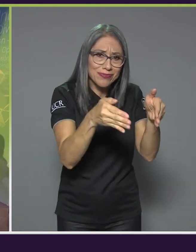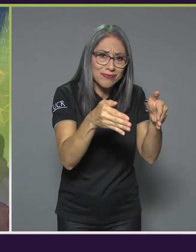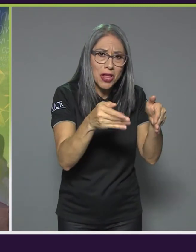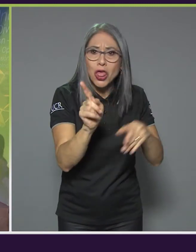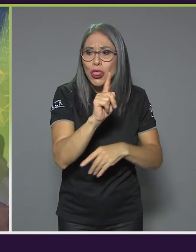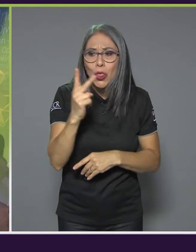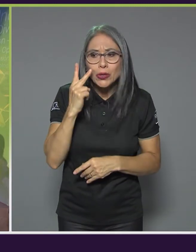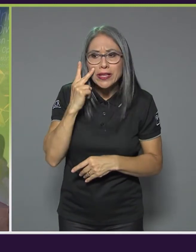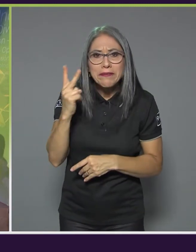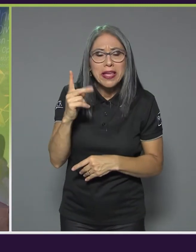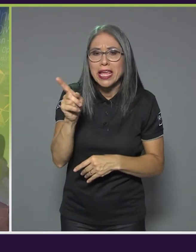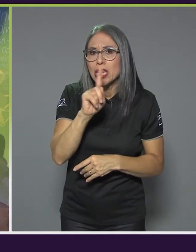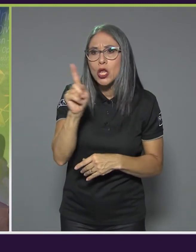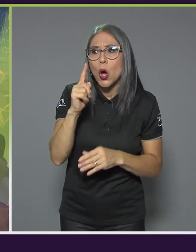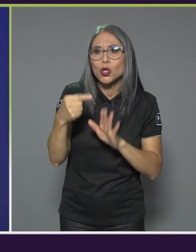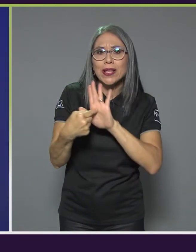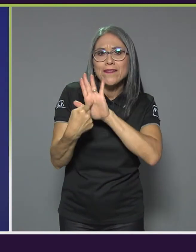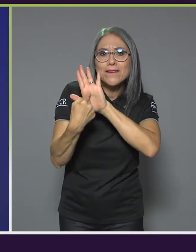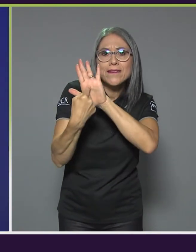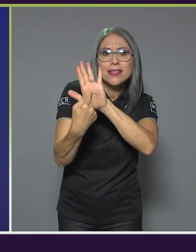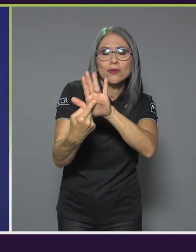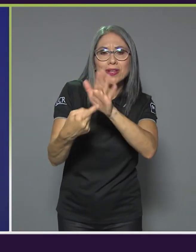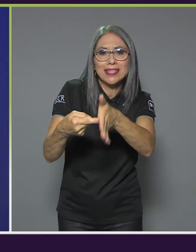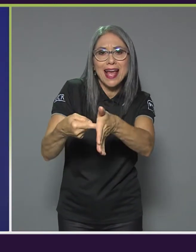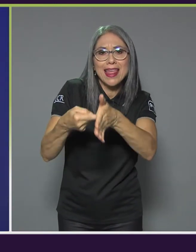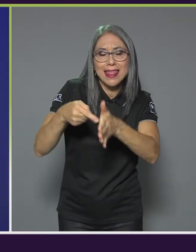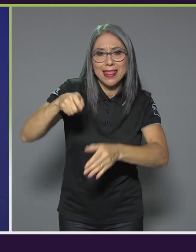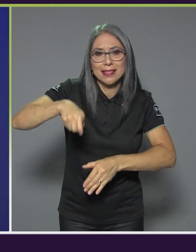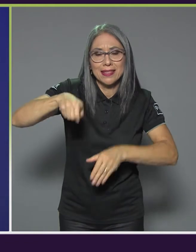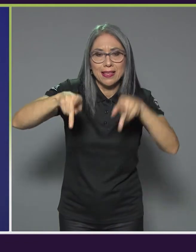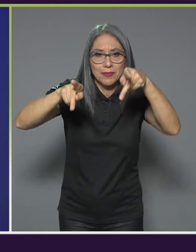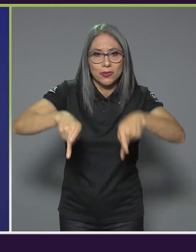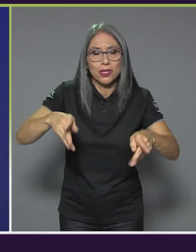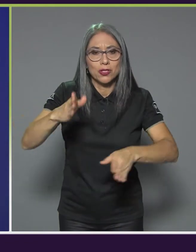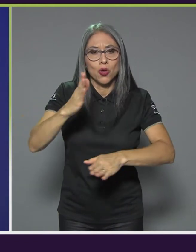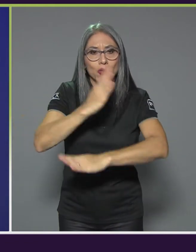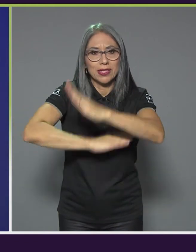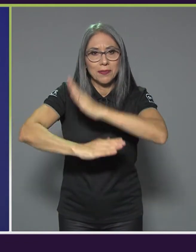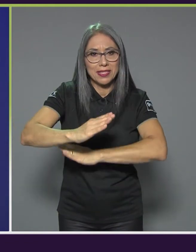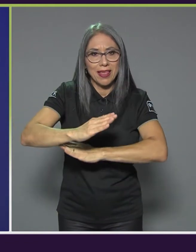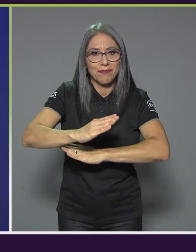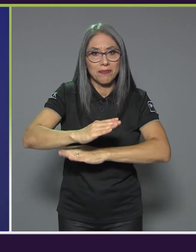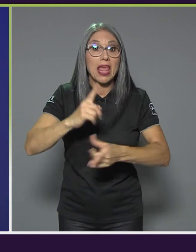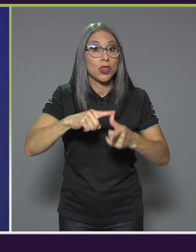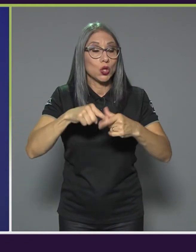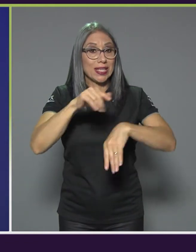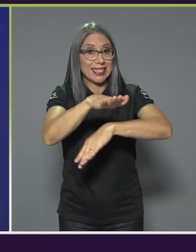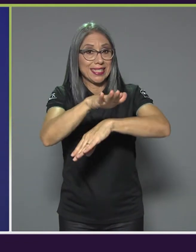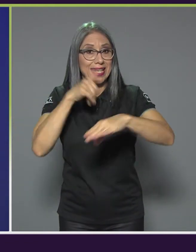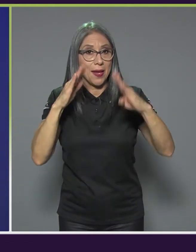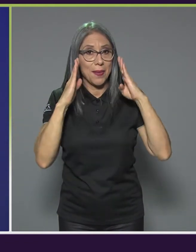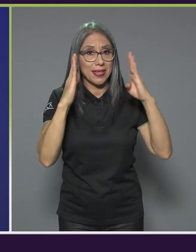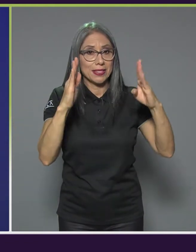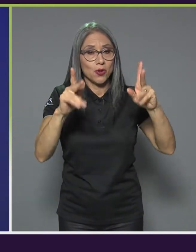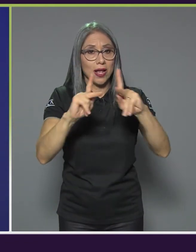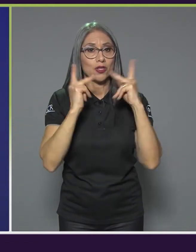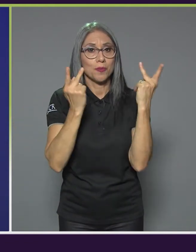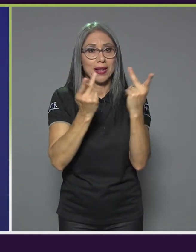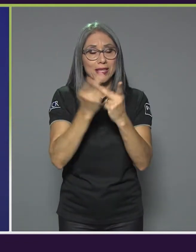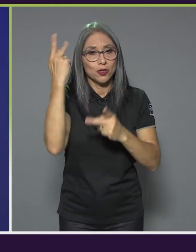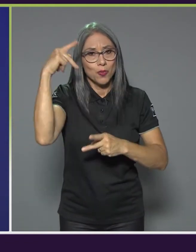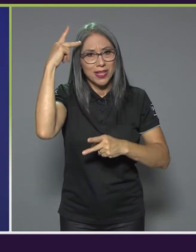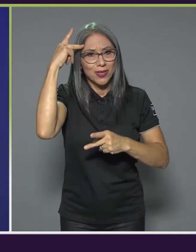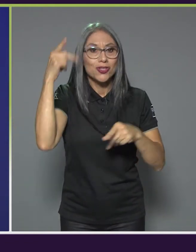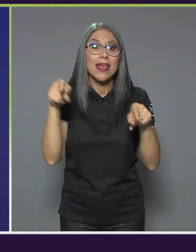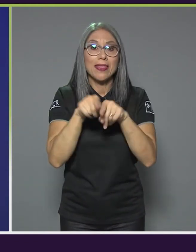de las personas con discapacidad y, bueno, esto es un llamado de atención tanto para los partidos políticos como para los dos candidatos